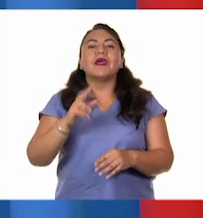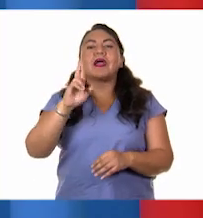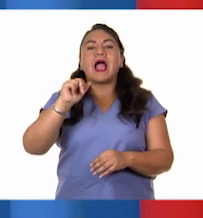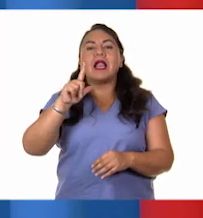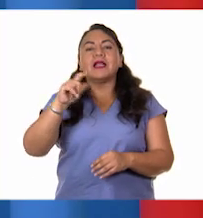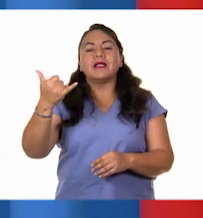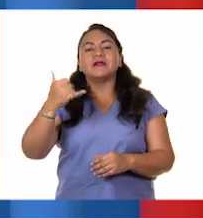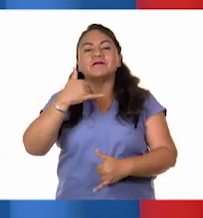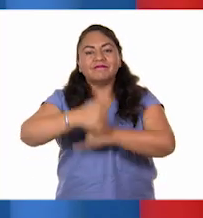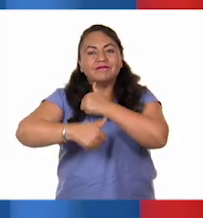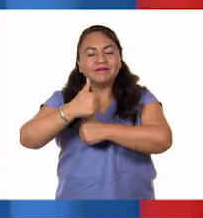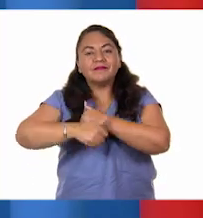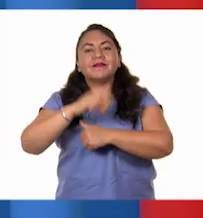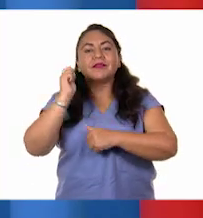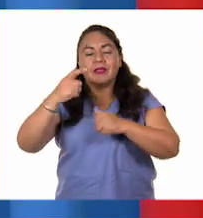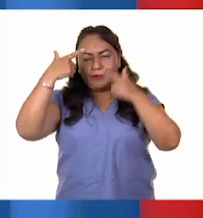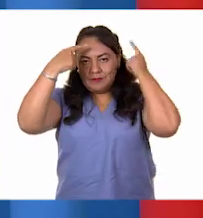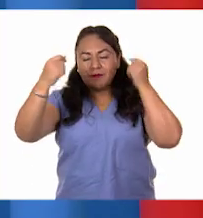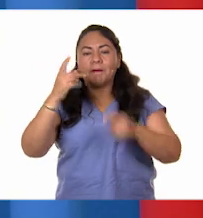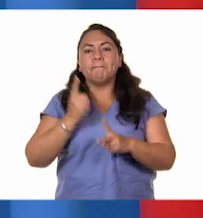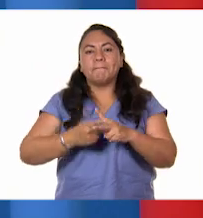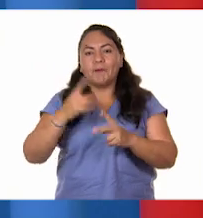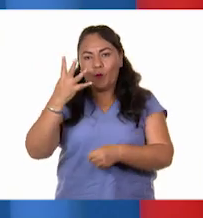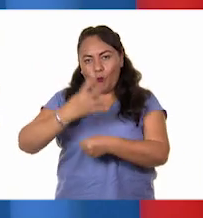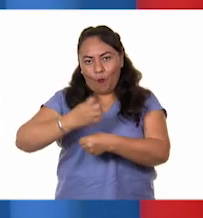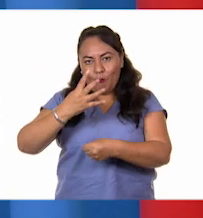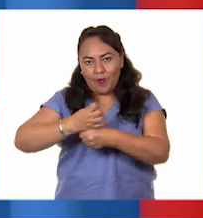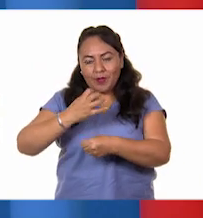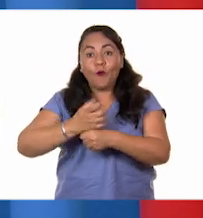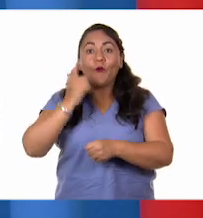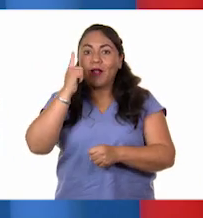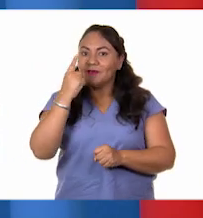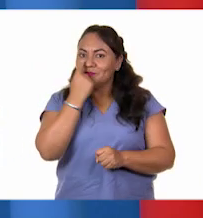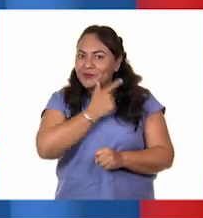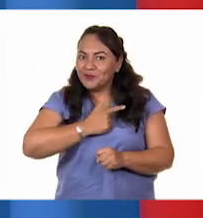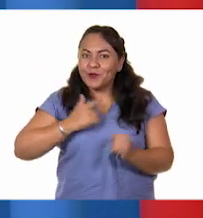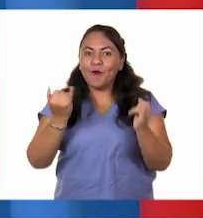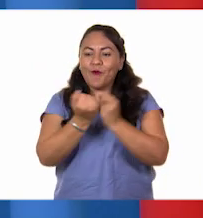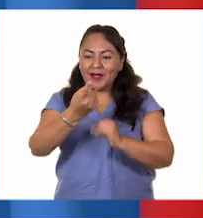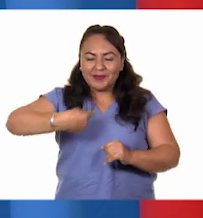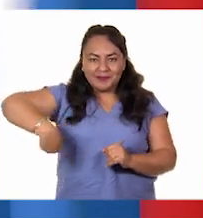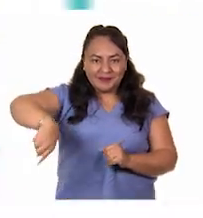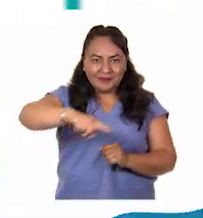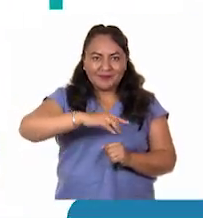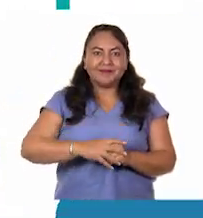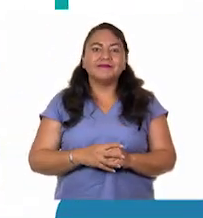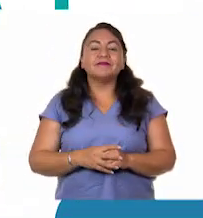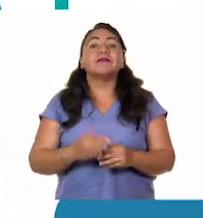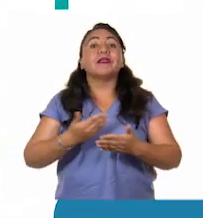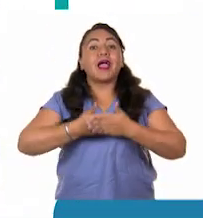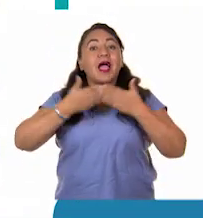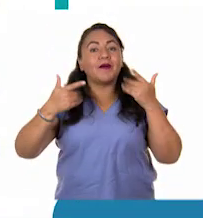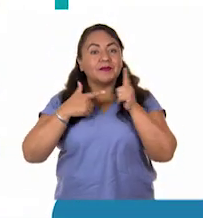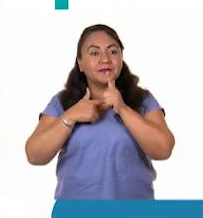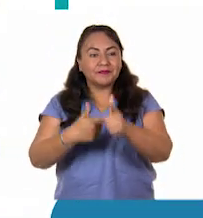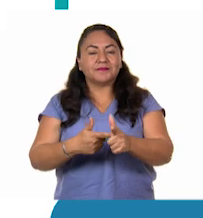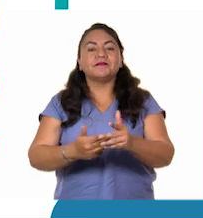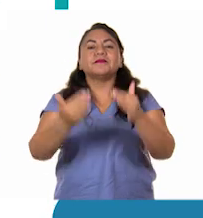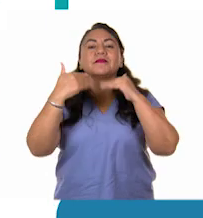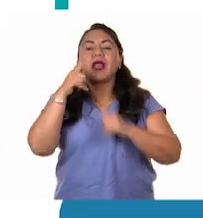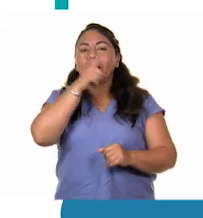de Gradación de Matemáticas Cuarto Grado. Espero que lo hayan disfrutado tanto como nosotros. A continuación,